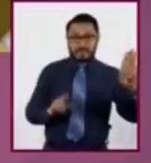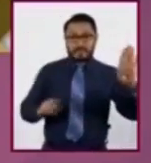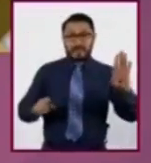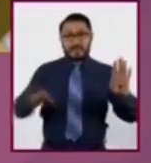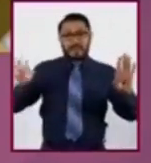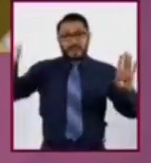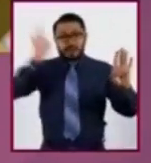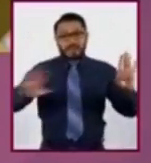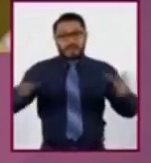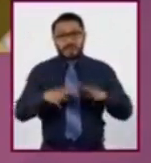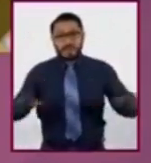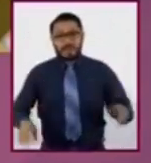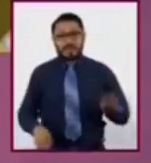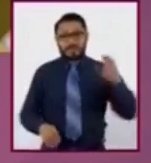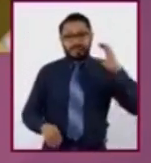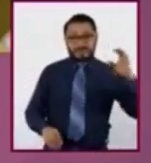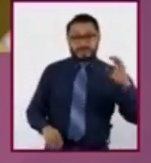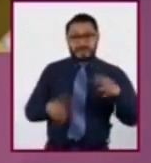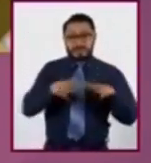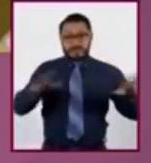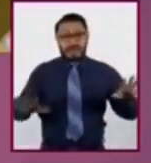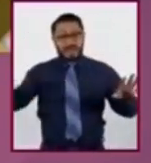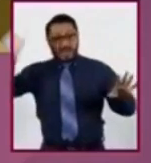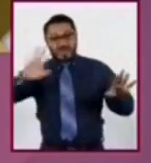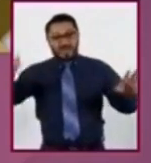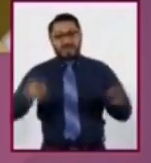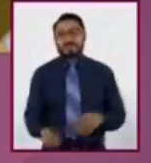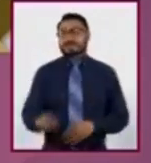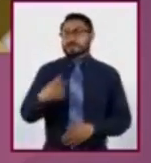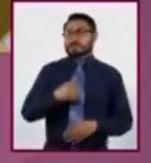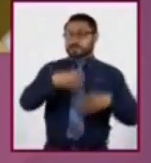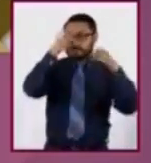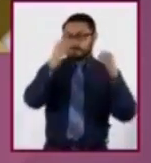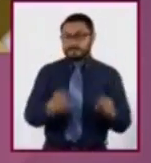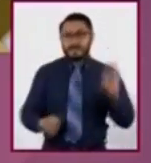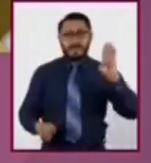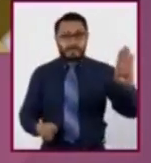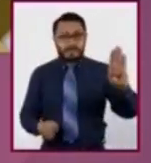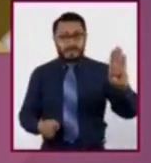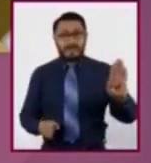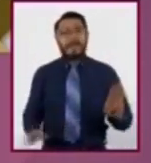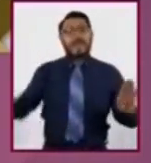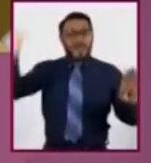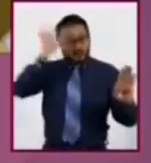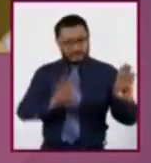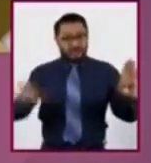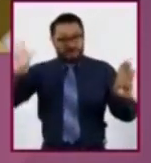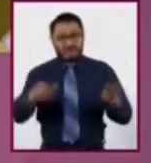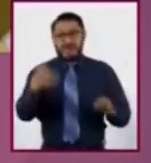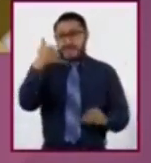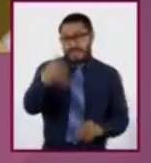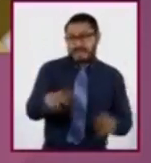Estoy segura que la respuesta correcta es la B, relieve continental y relieve oceánico.